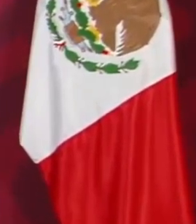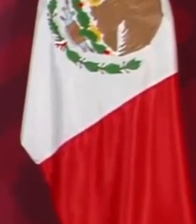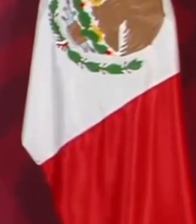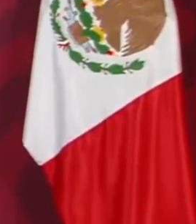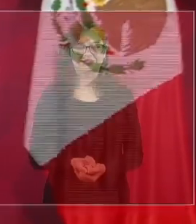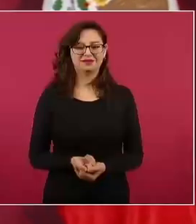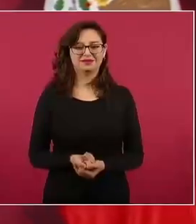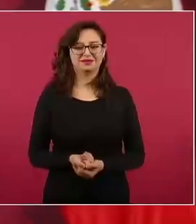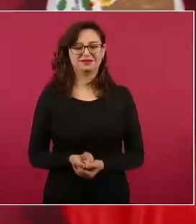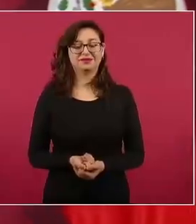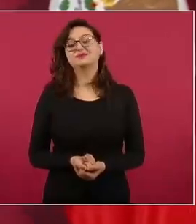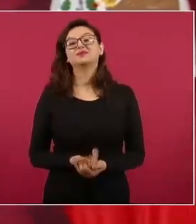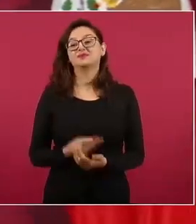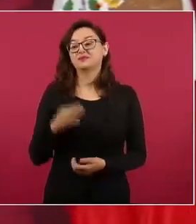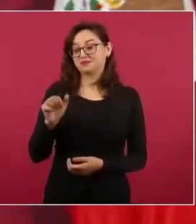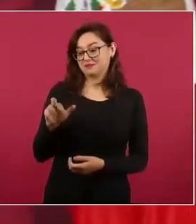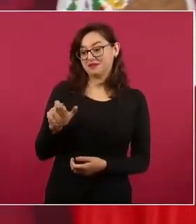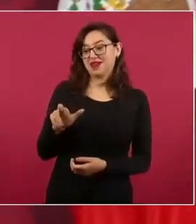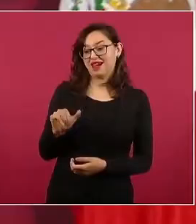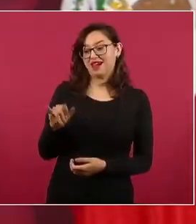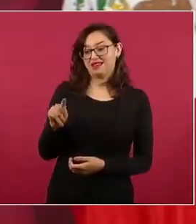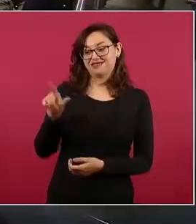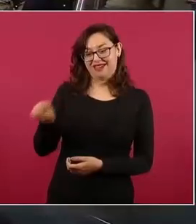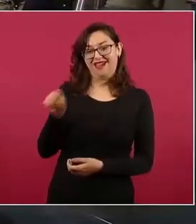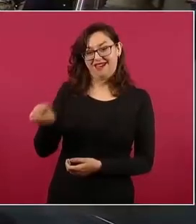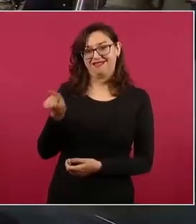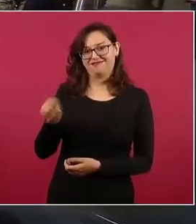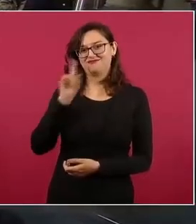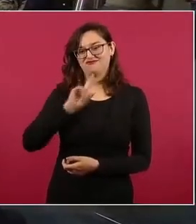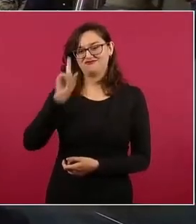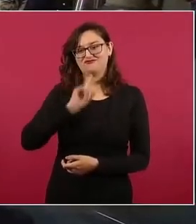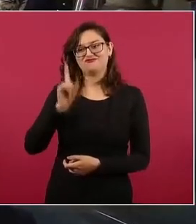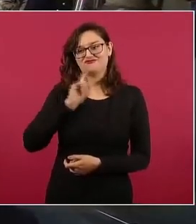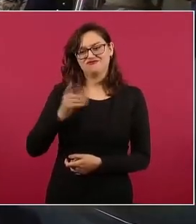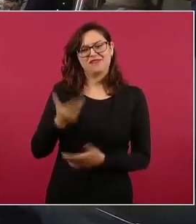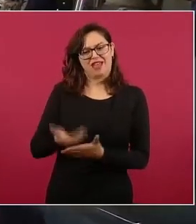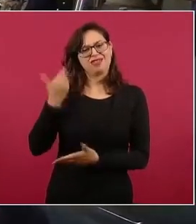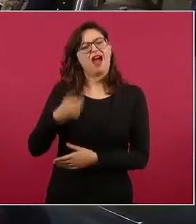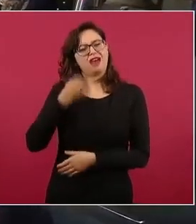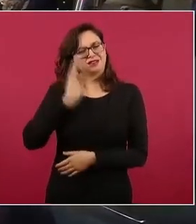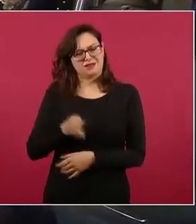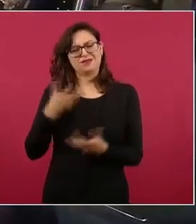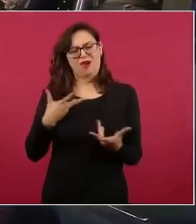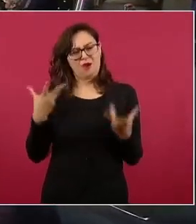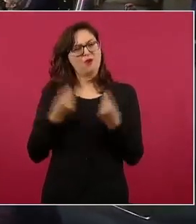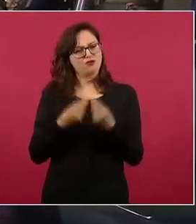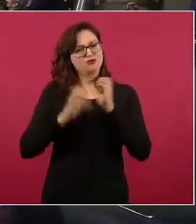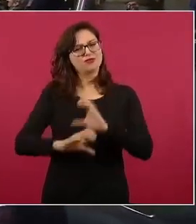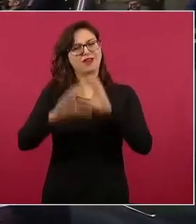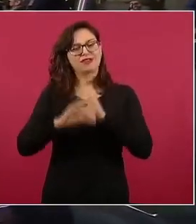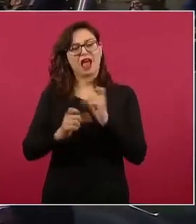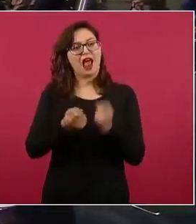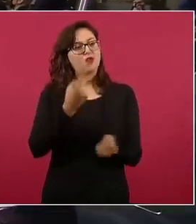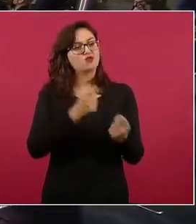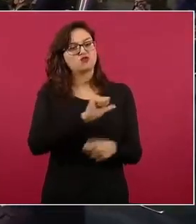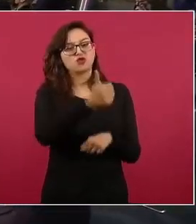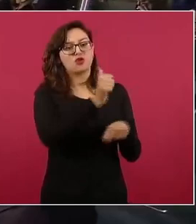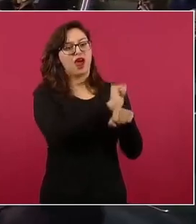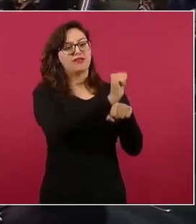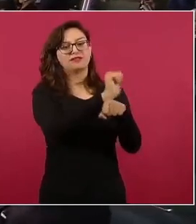artistas y no querían pero ellas sí este bueno